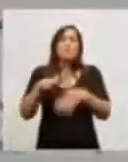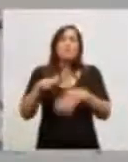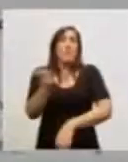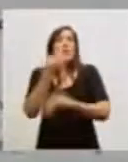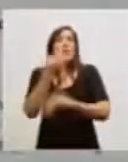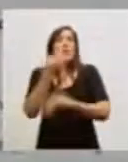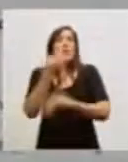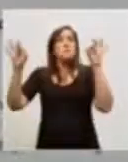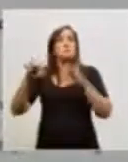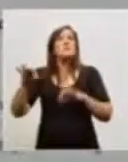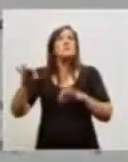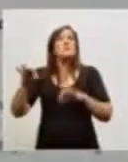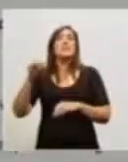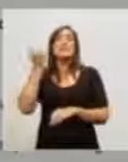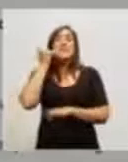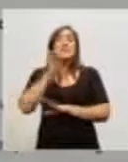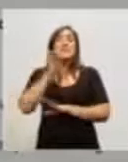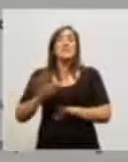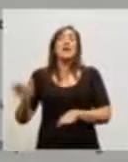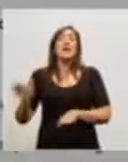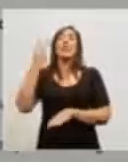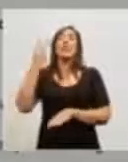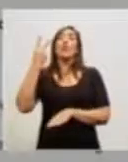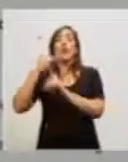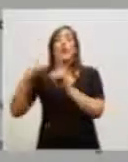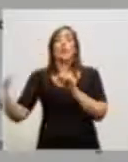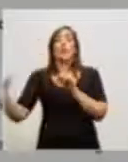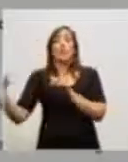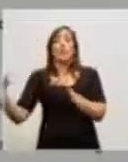vacunado 2 millones y medio de personas.